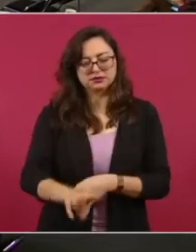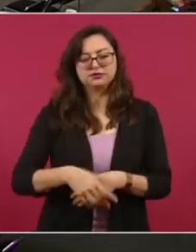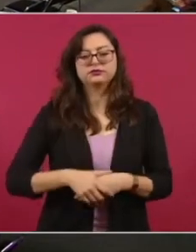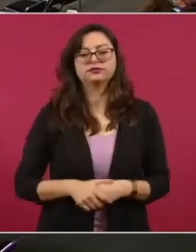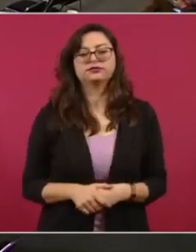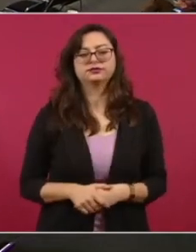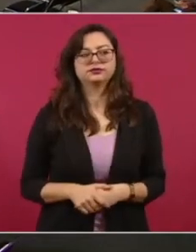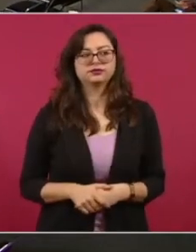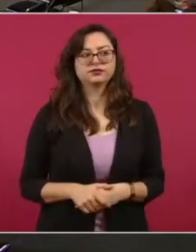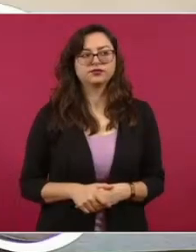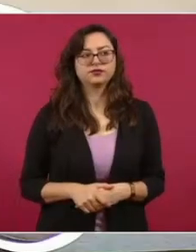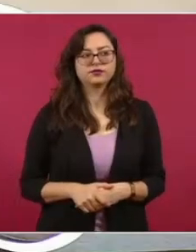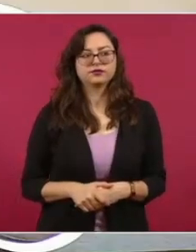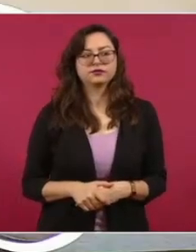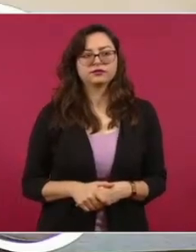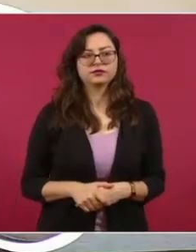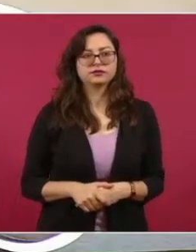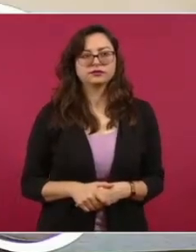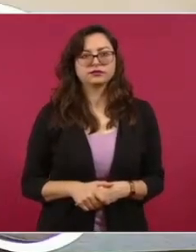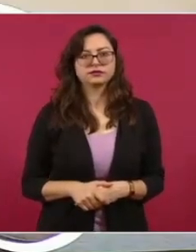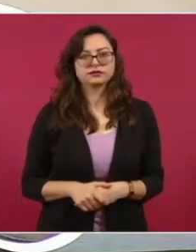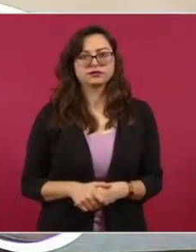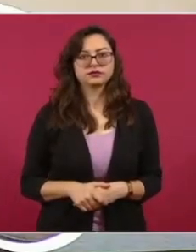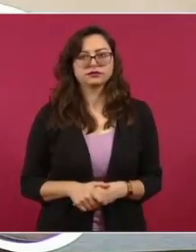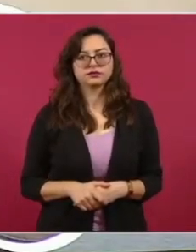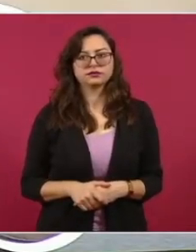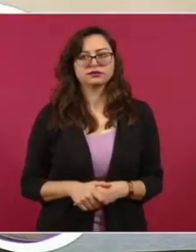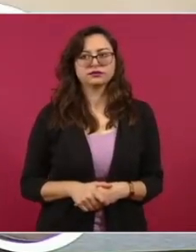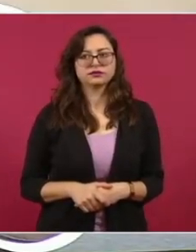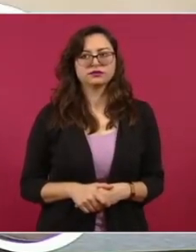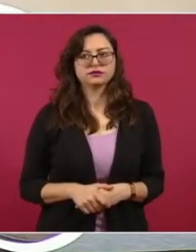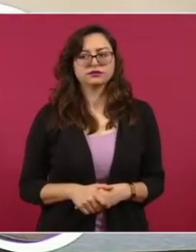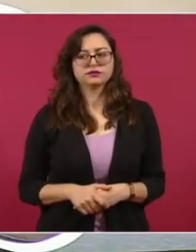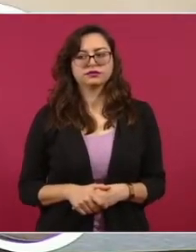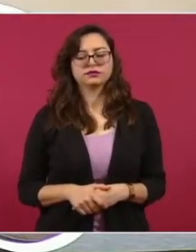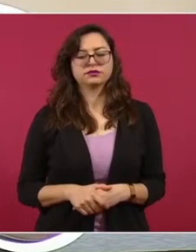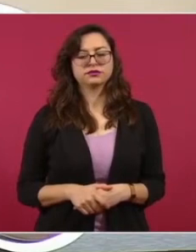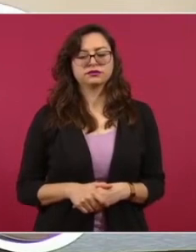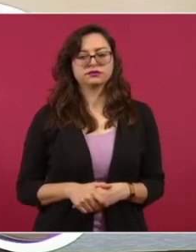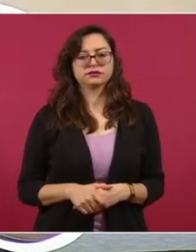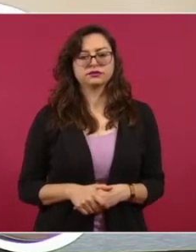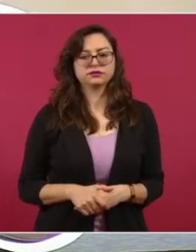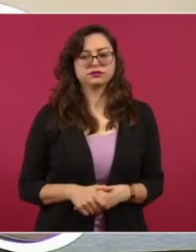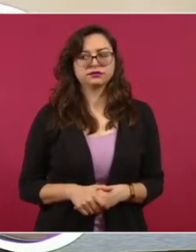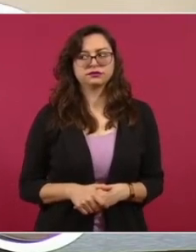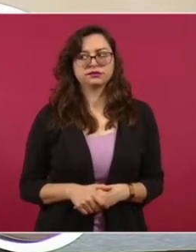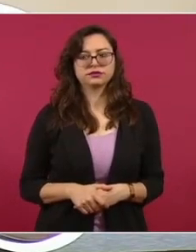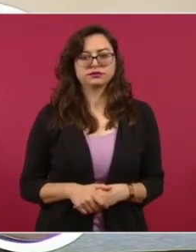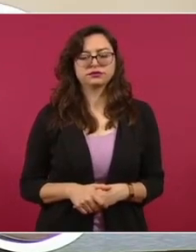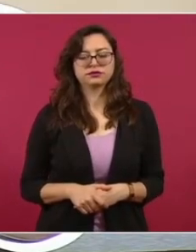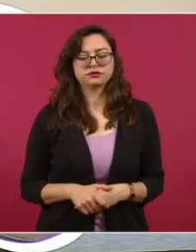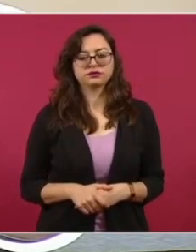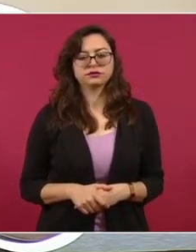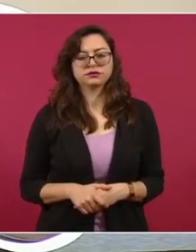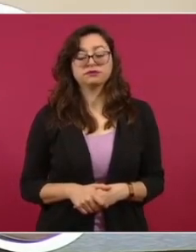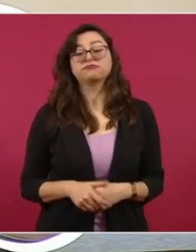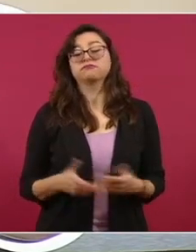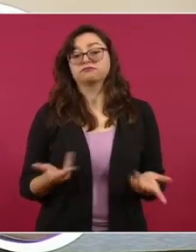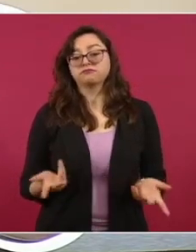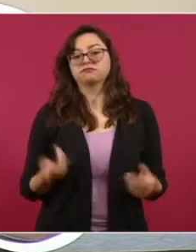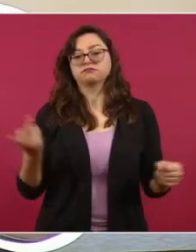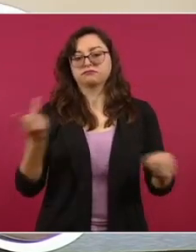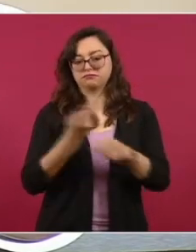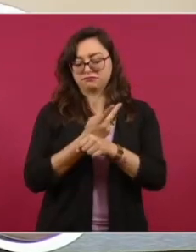A raíz de que se hizo el cambio en la tipificación del delito de feminicidio,